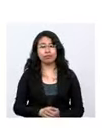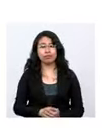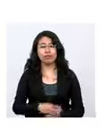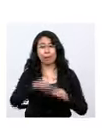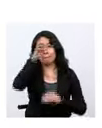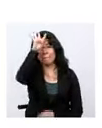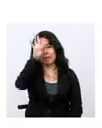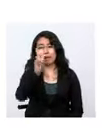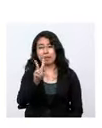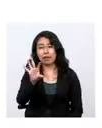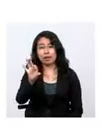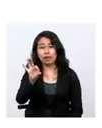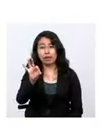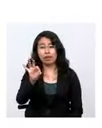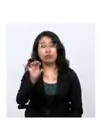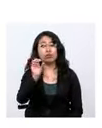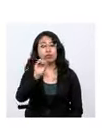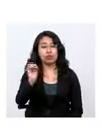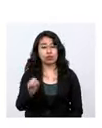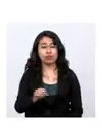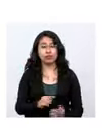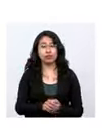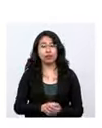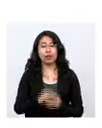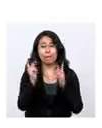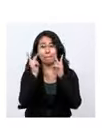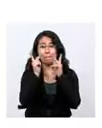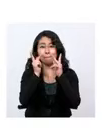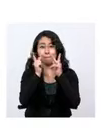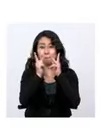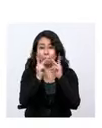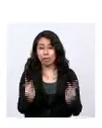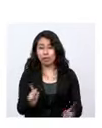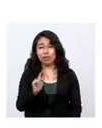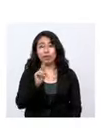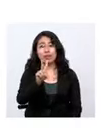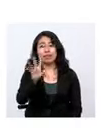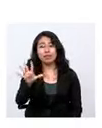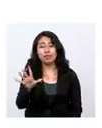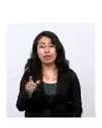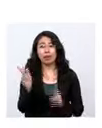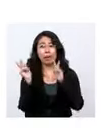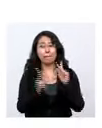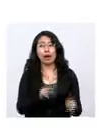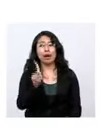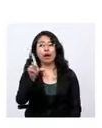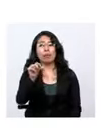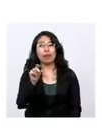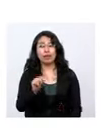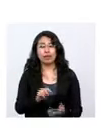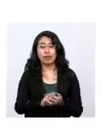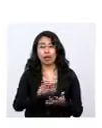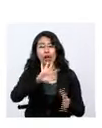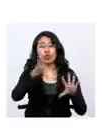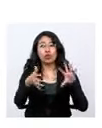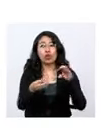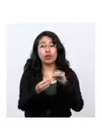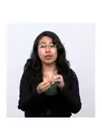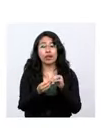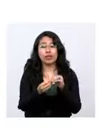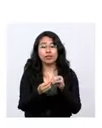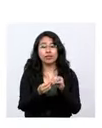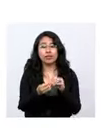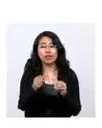en Beni, 28%, en Potosí, 25% y en Pando, 20%. El total de recuperación Bolivia, como hemos